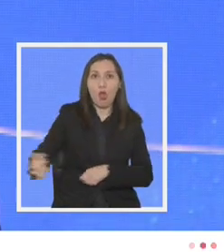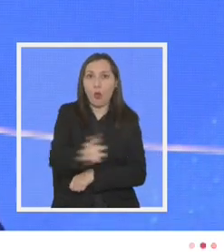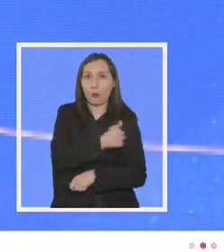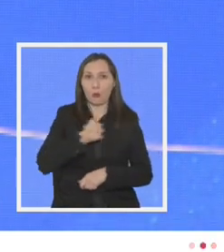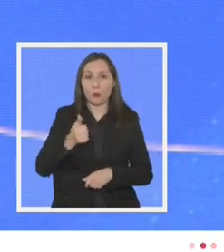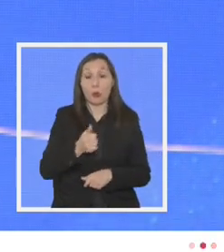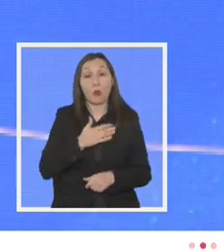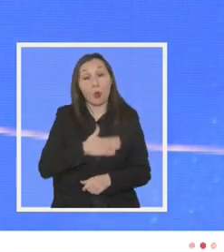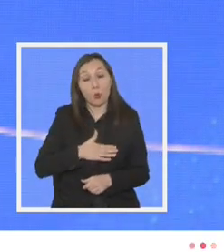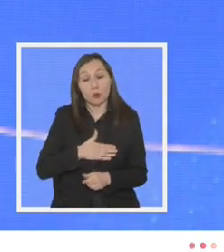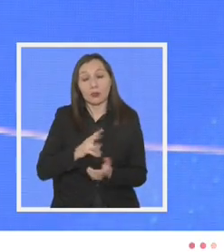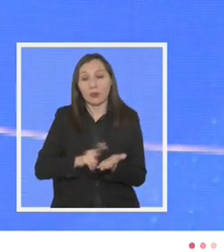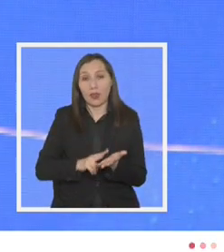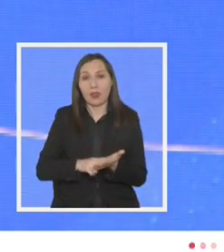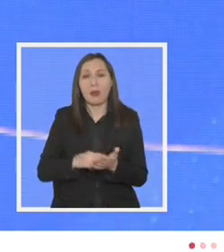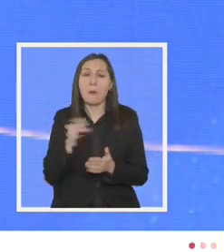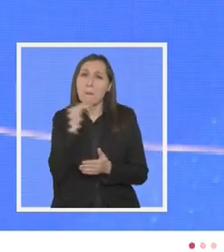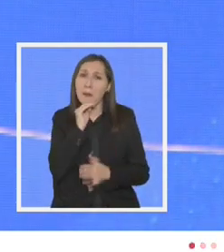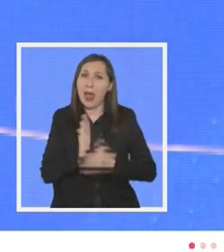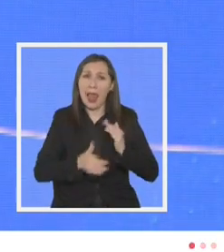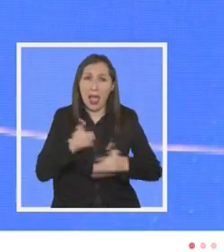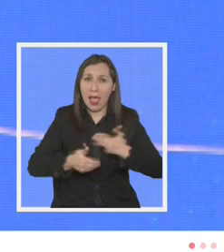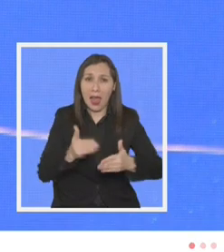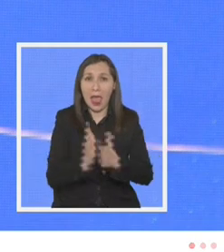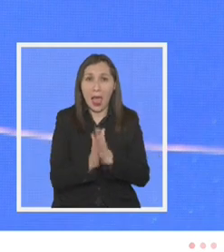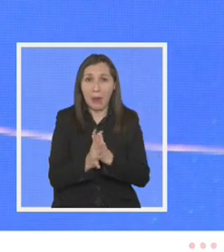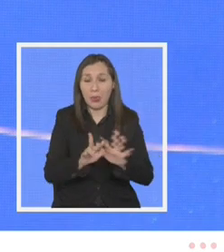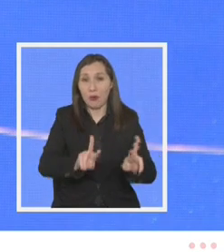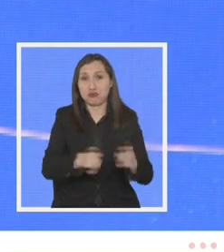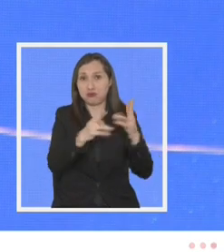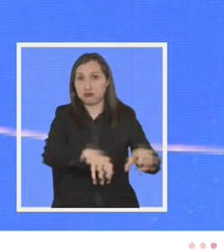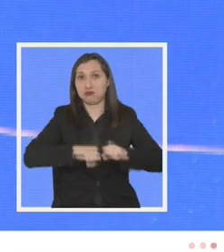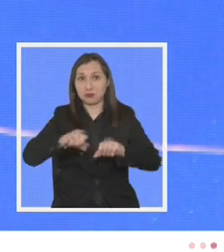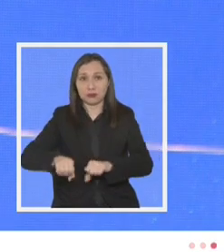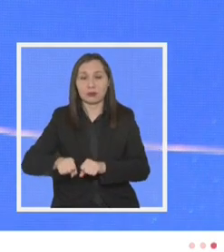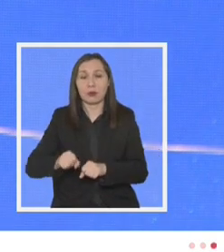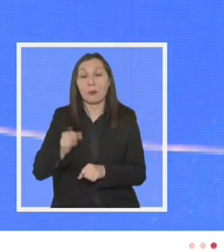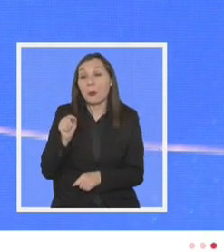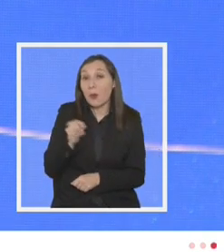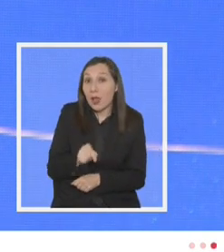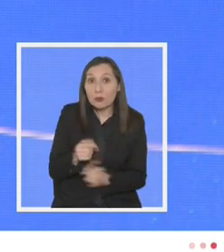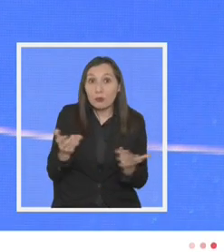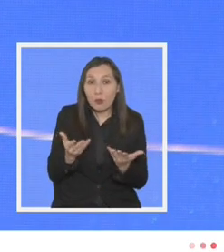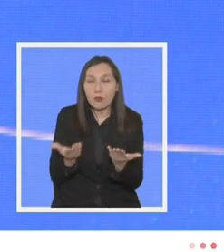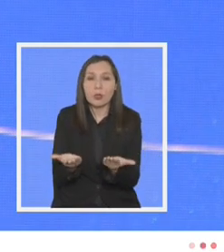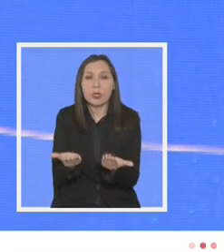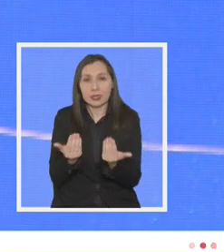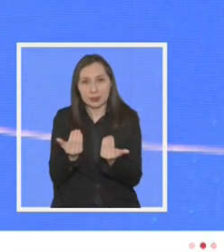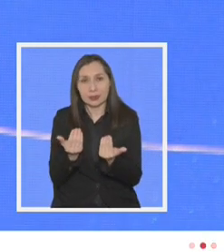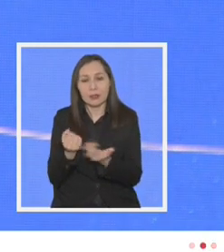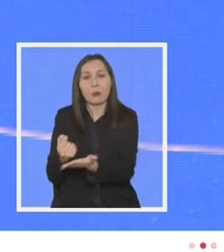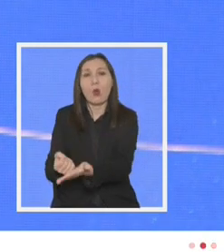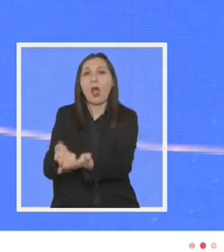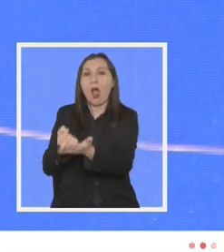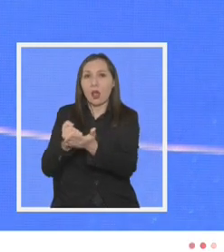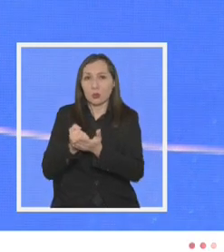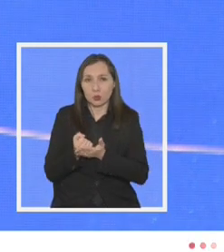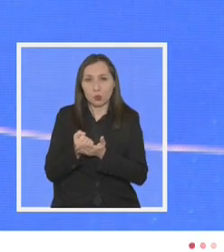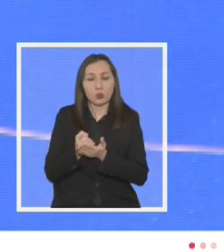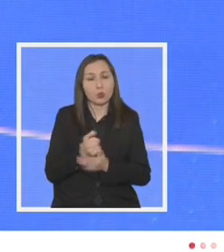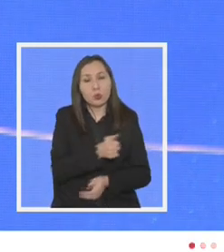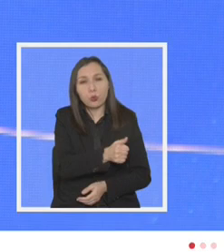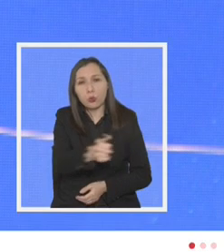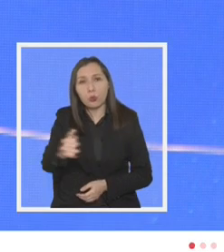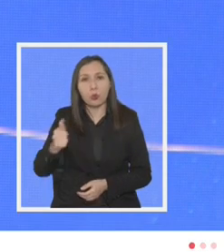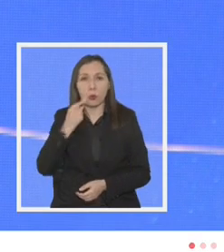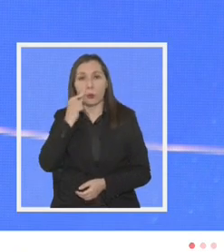Nos gustaría, por cierto, hacerlo más rápido y para eso necesitamos, necesitamos la colaboración de